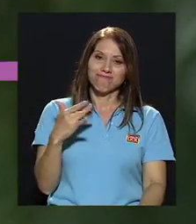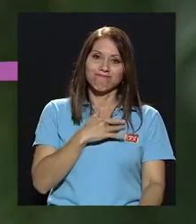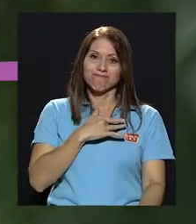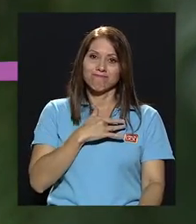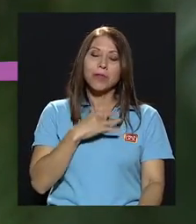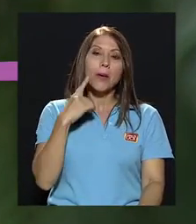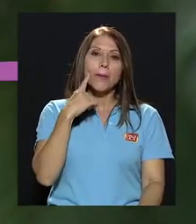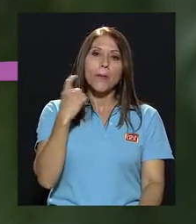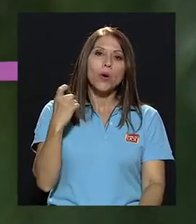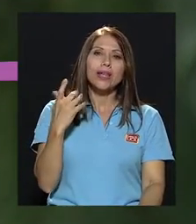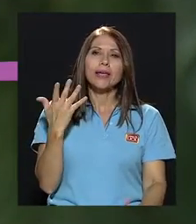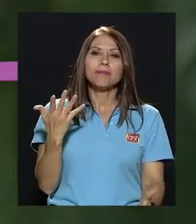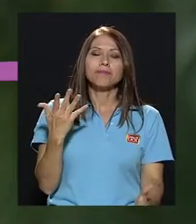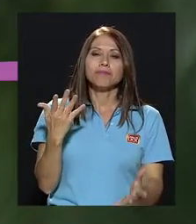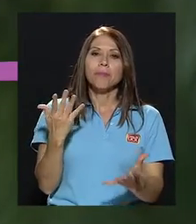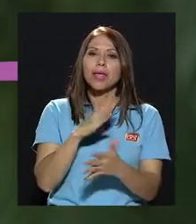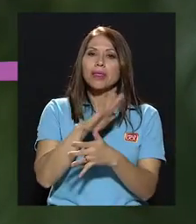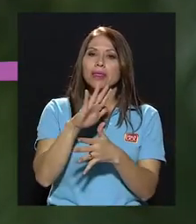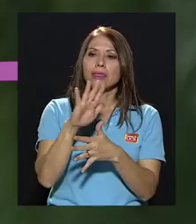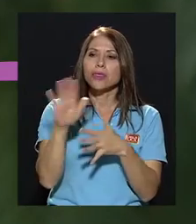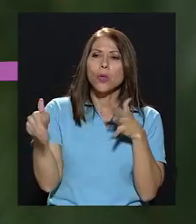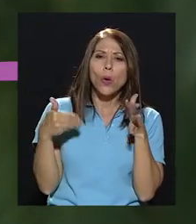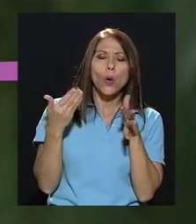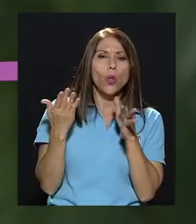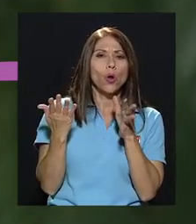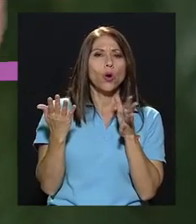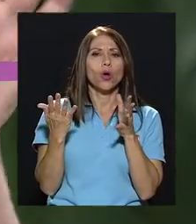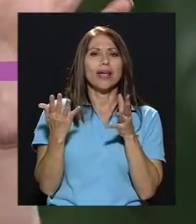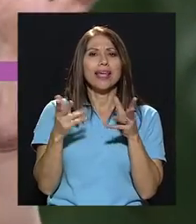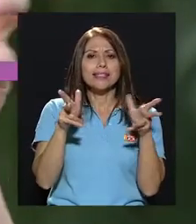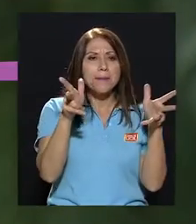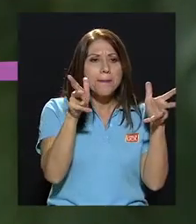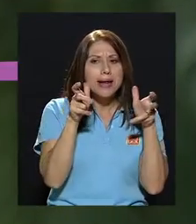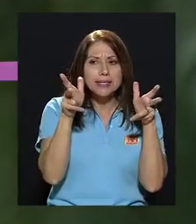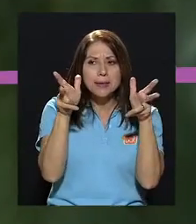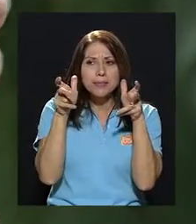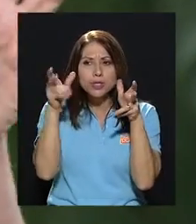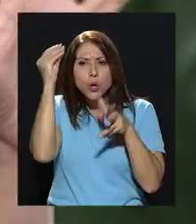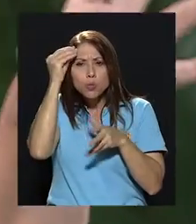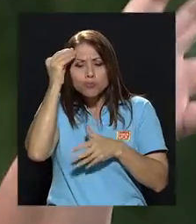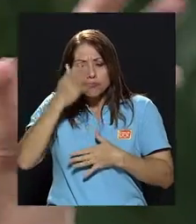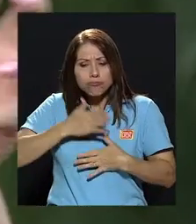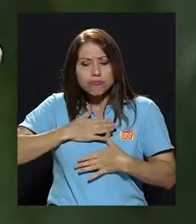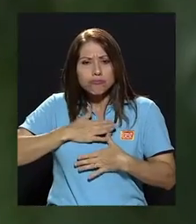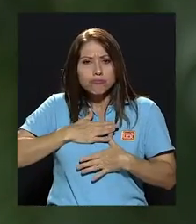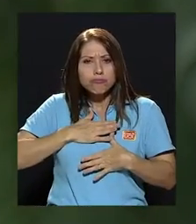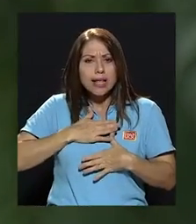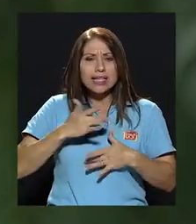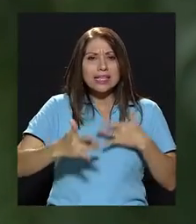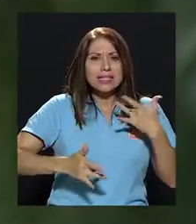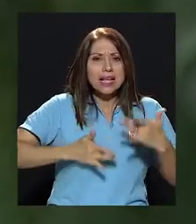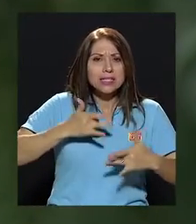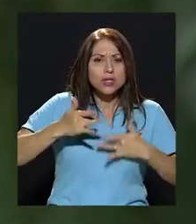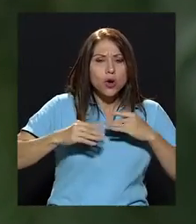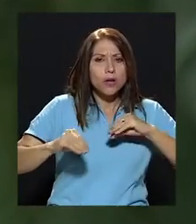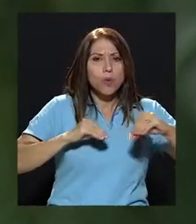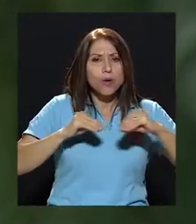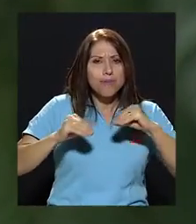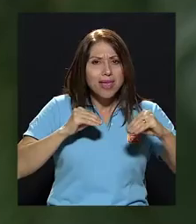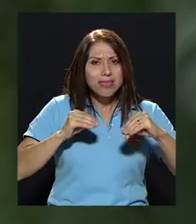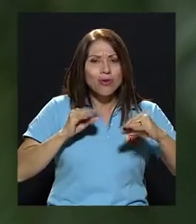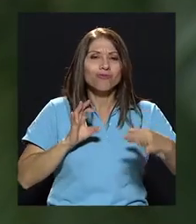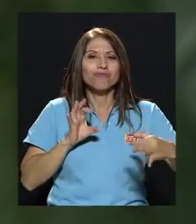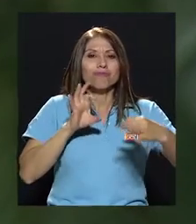porque tiene que ver todo lo que es percepción, sensación y movimiento.